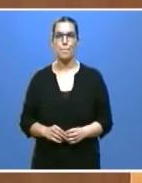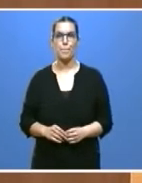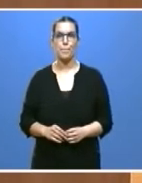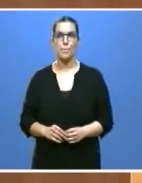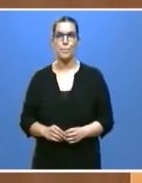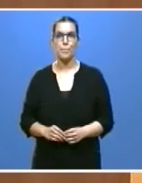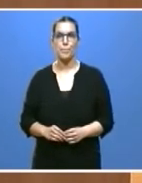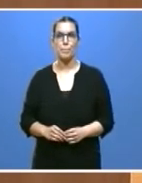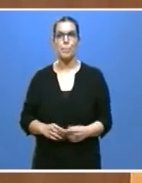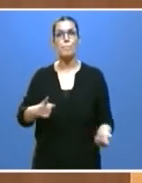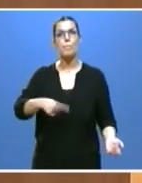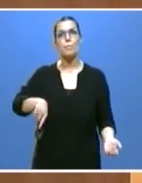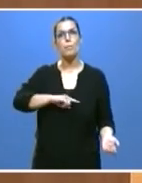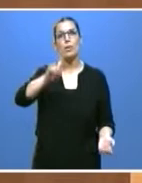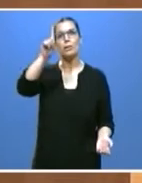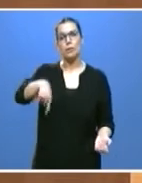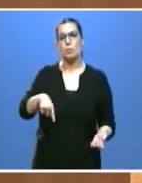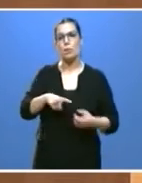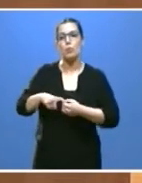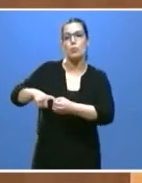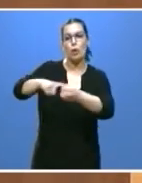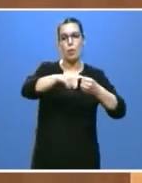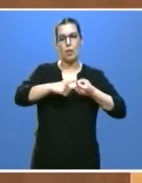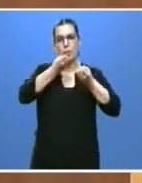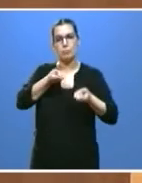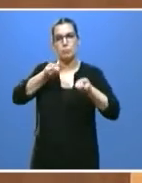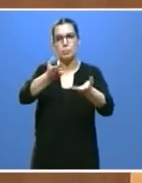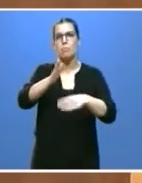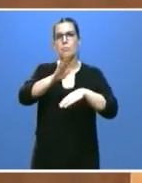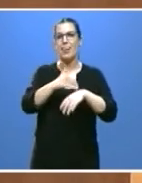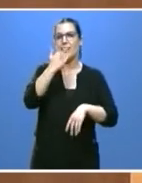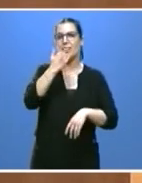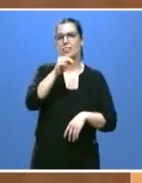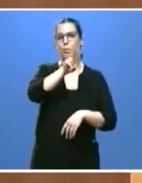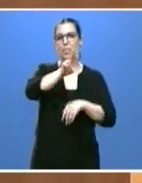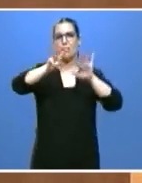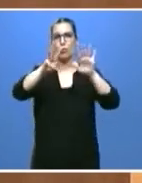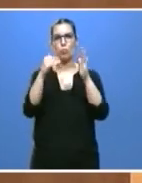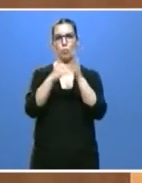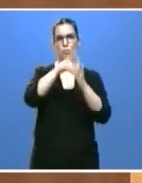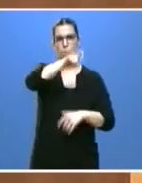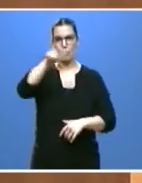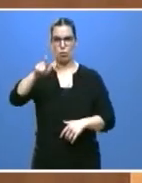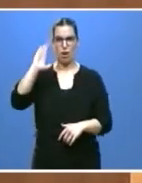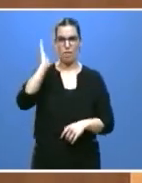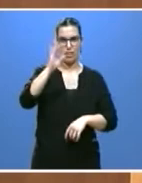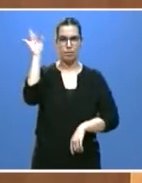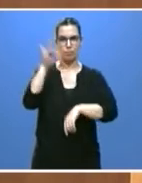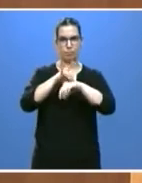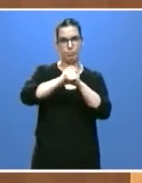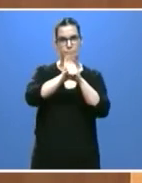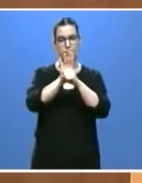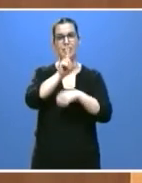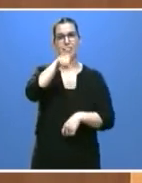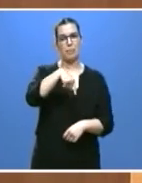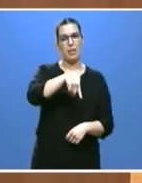Nuestra solidaridad también para las casi 28.000 personas afectadas por esta enfermedad y los muchos miles que han